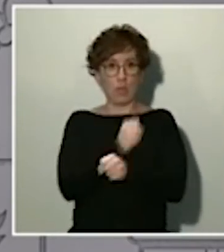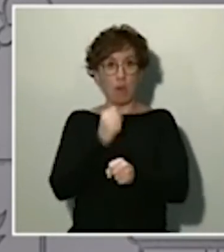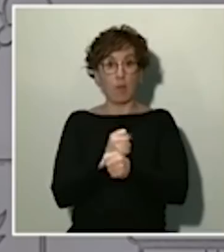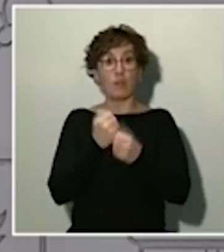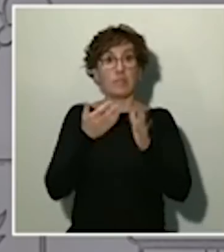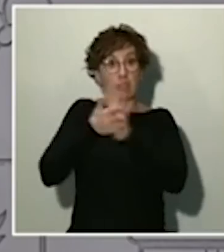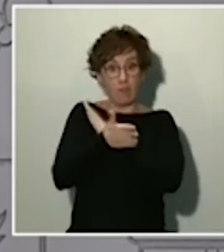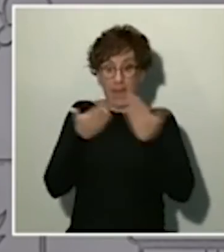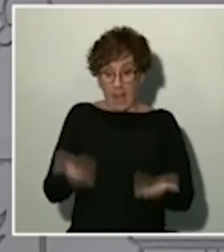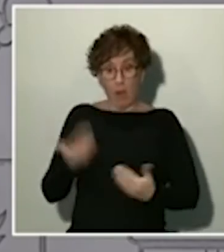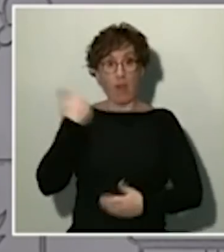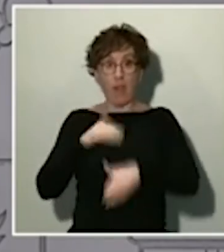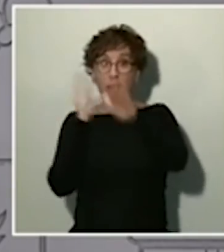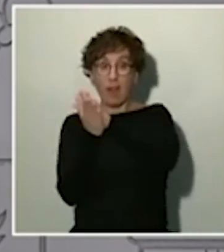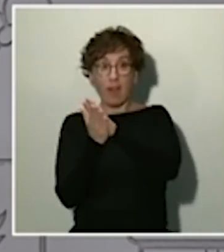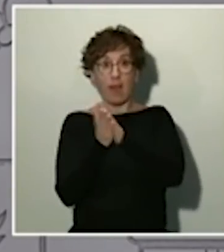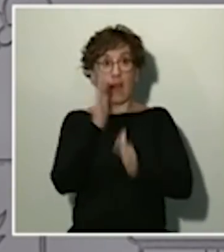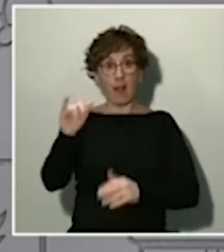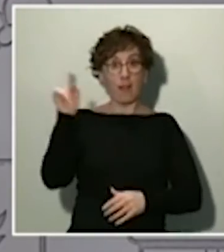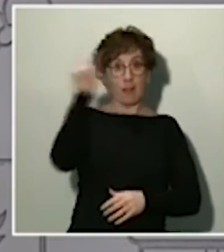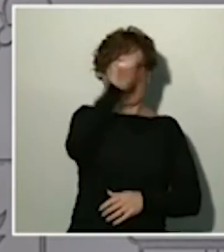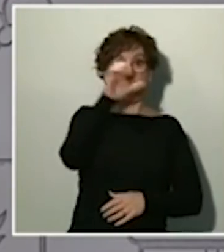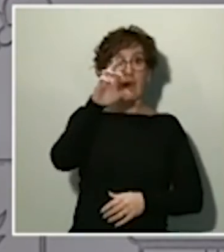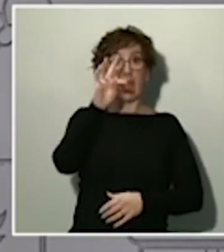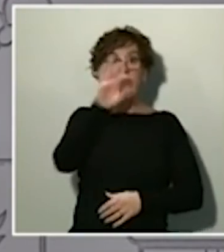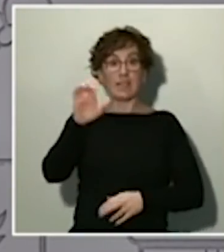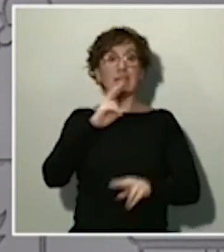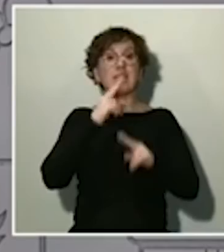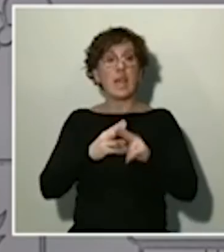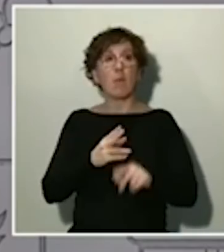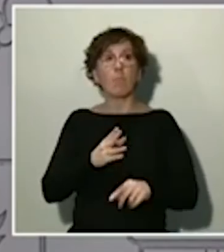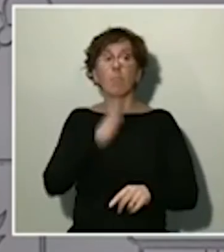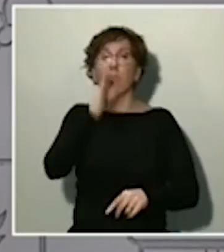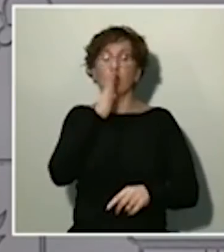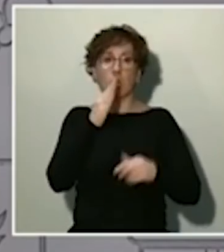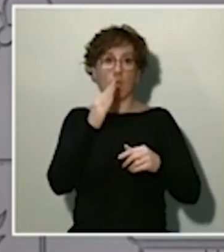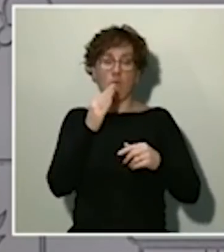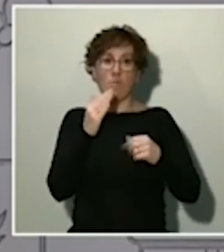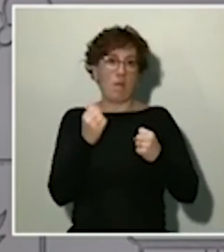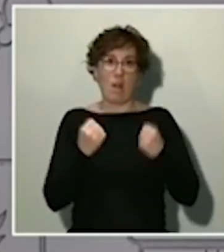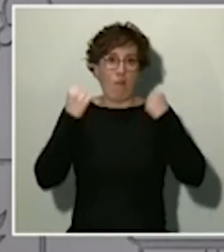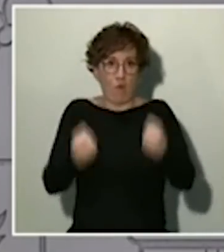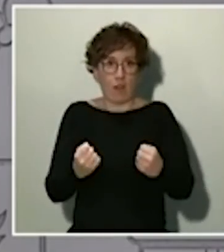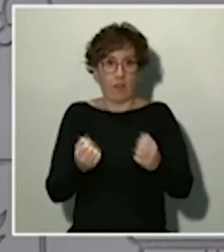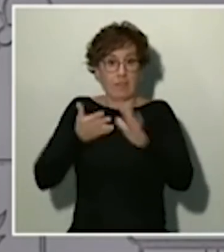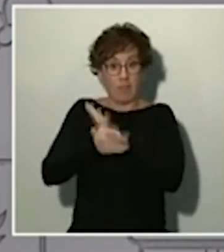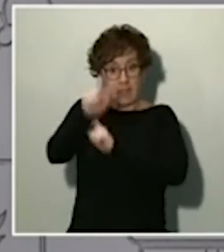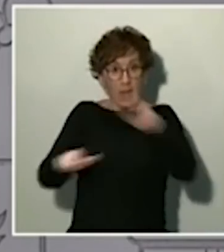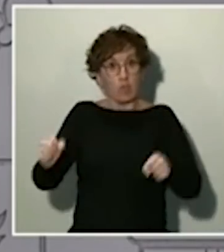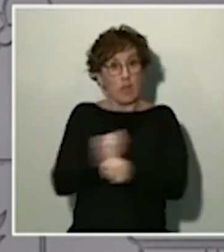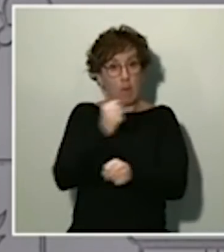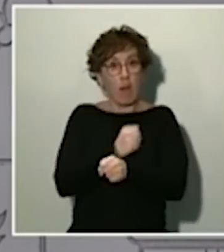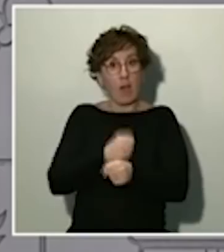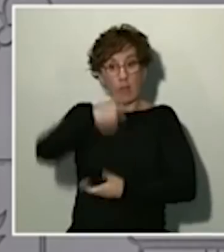serán considerados fuerza mayor y, adicionalmente, los trabajadores y trabajadoras tendrán derecho a la prestación contributiva